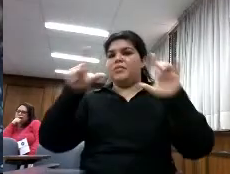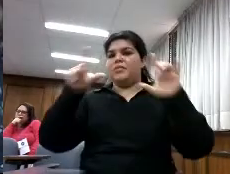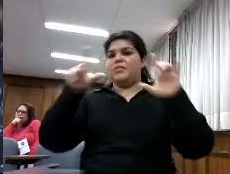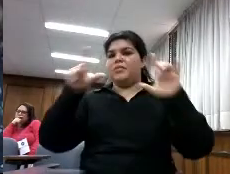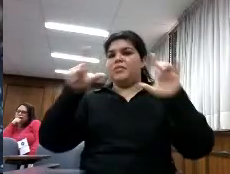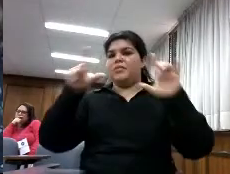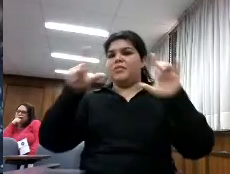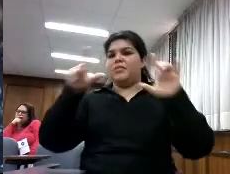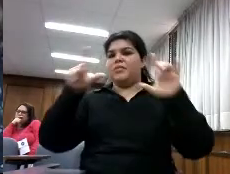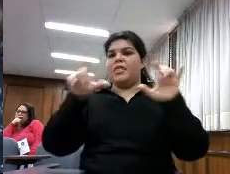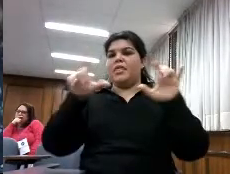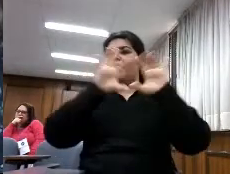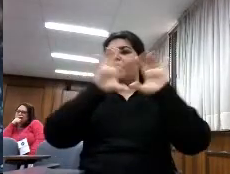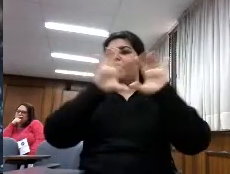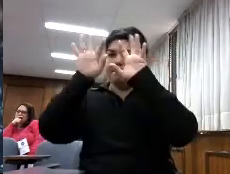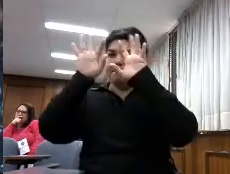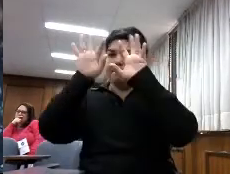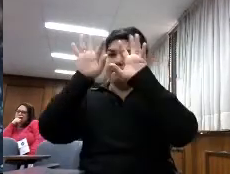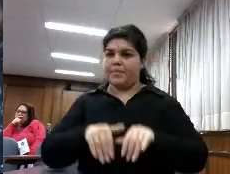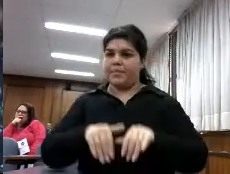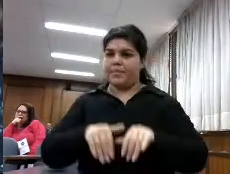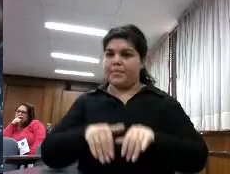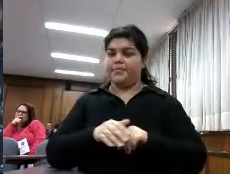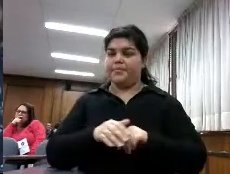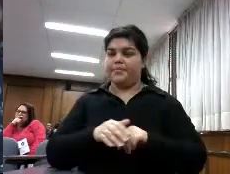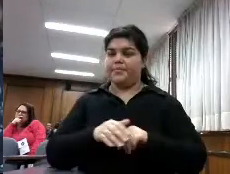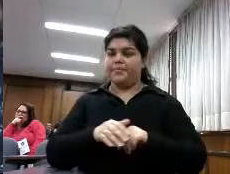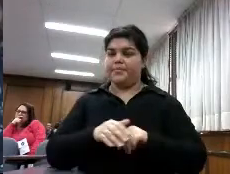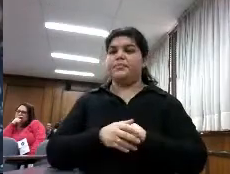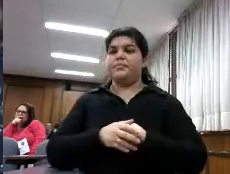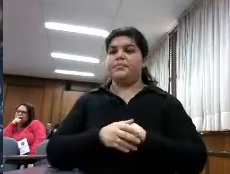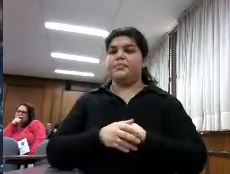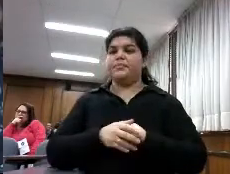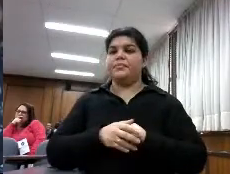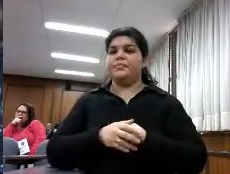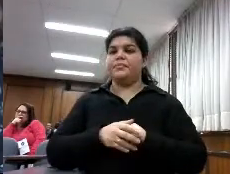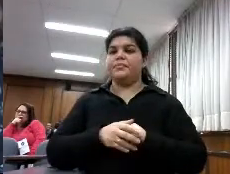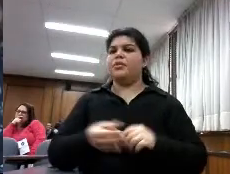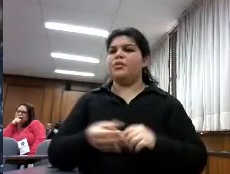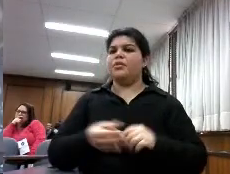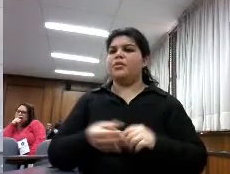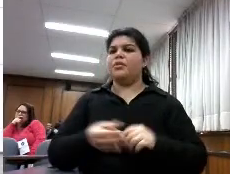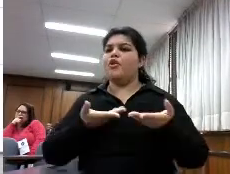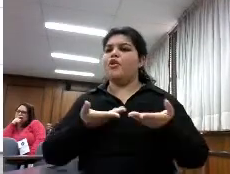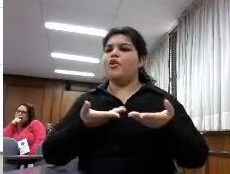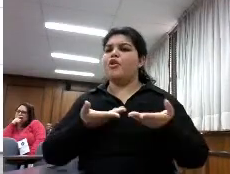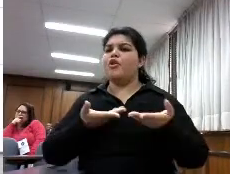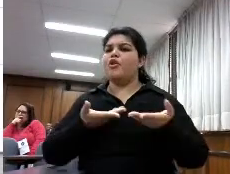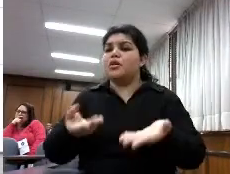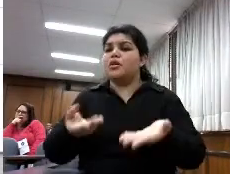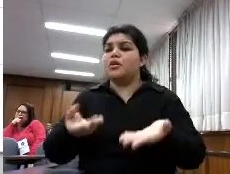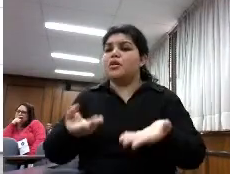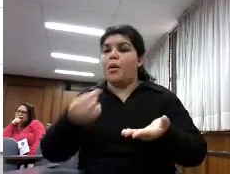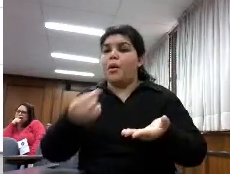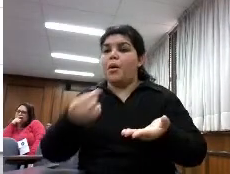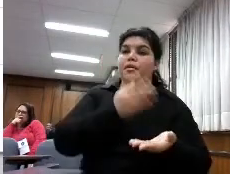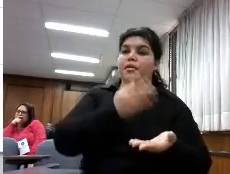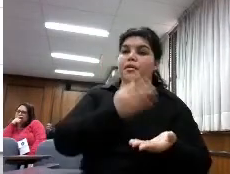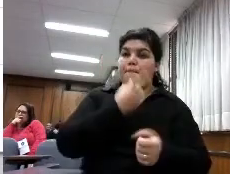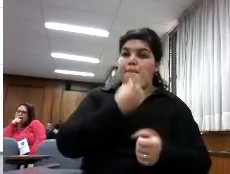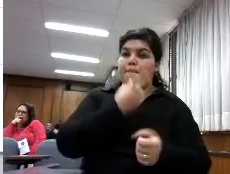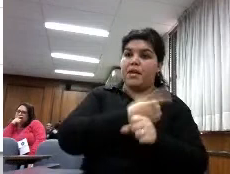¿en qué formatos ofrecían los contenidos? fundamentalmente también en PDF y en segundo lugar en iPad